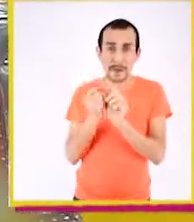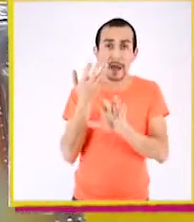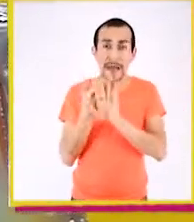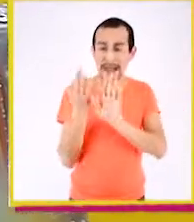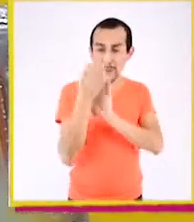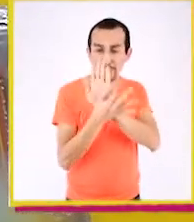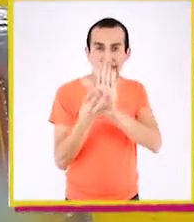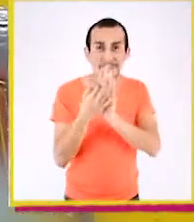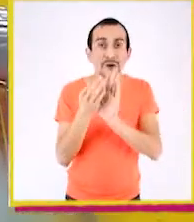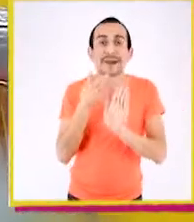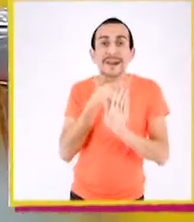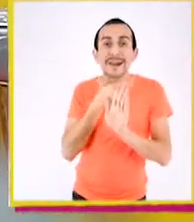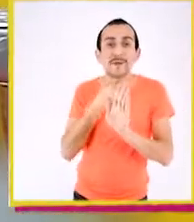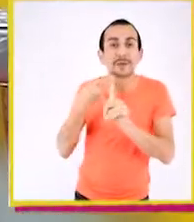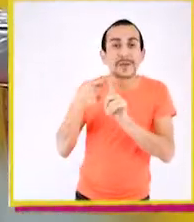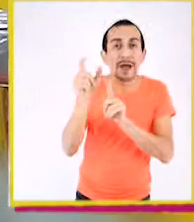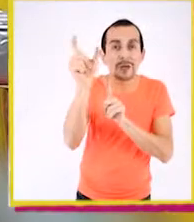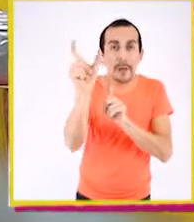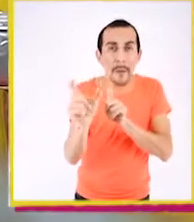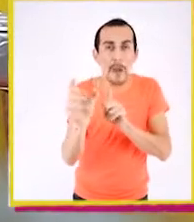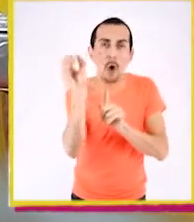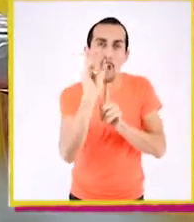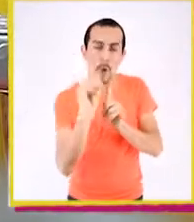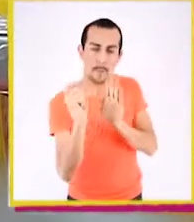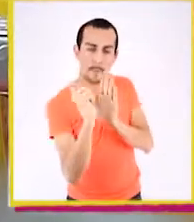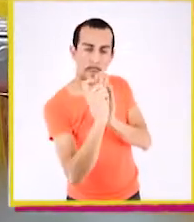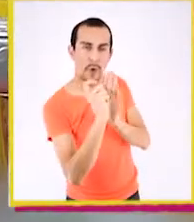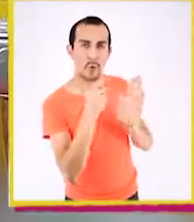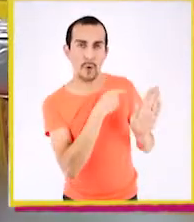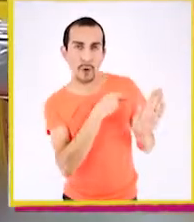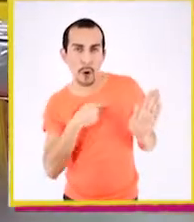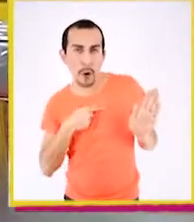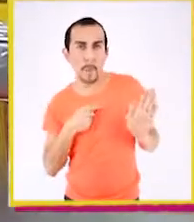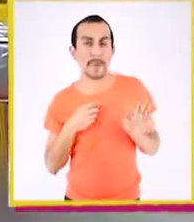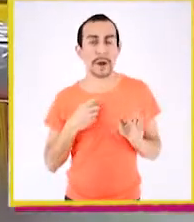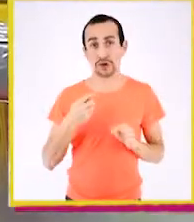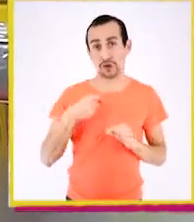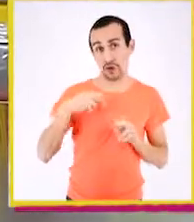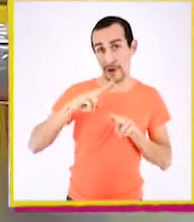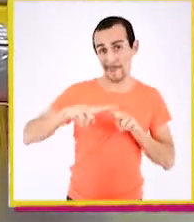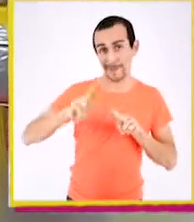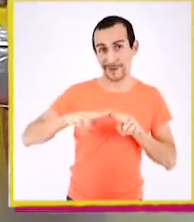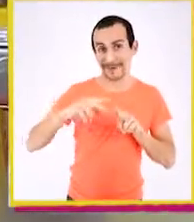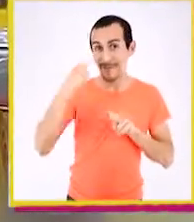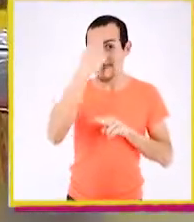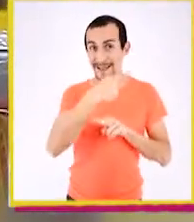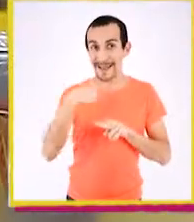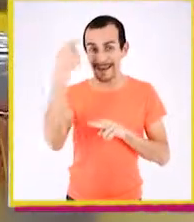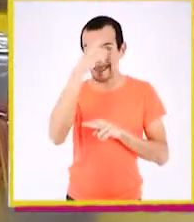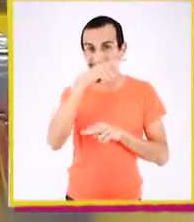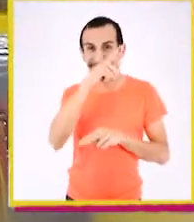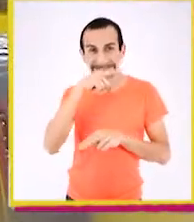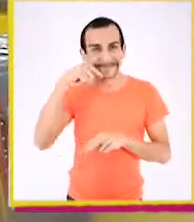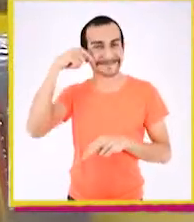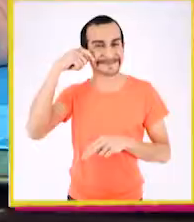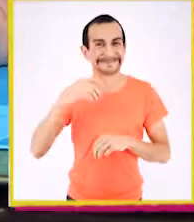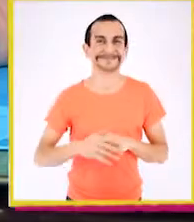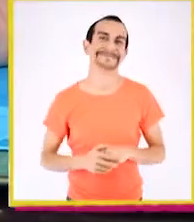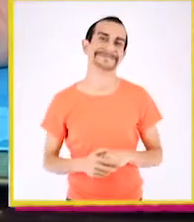puede tener un dibujo que le guste a otra persona o ponerle un nombre. Yo le haré una carita sonriendo.